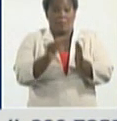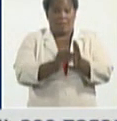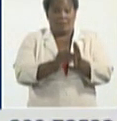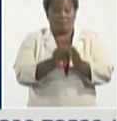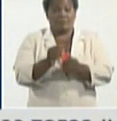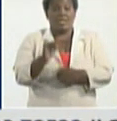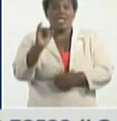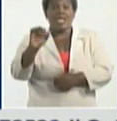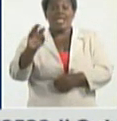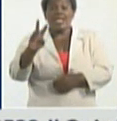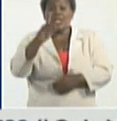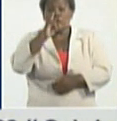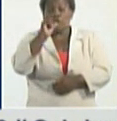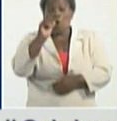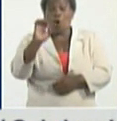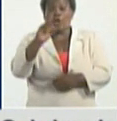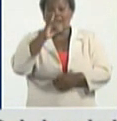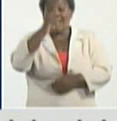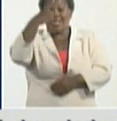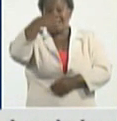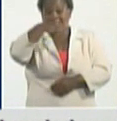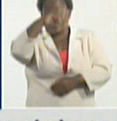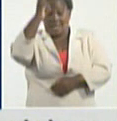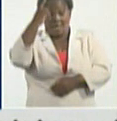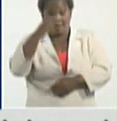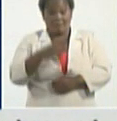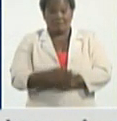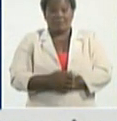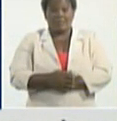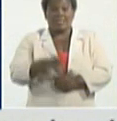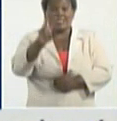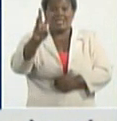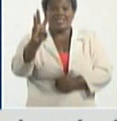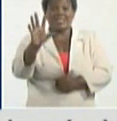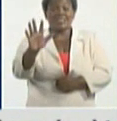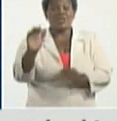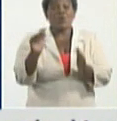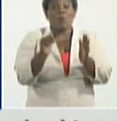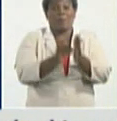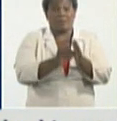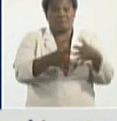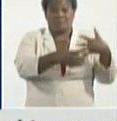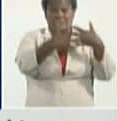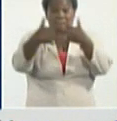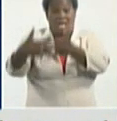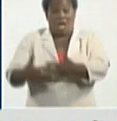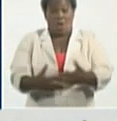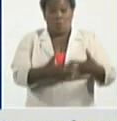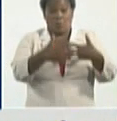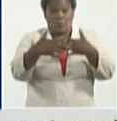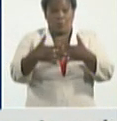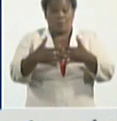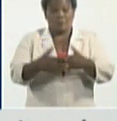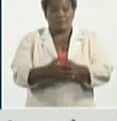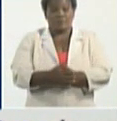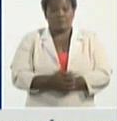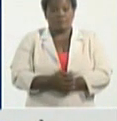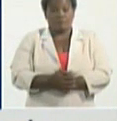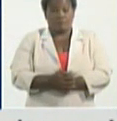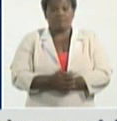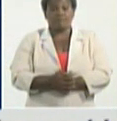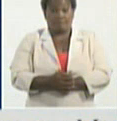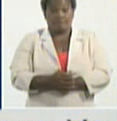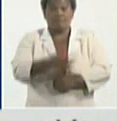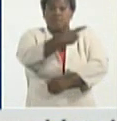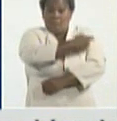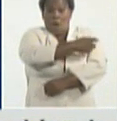que se ha ido incrementando con más de 35.000 Estados Unidos no obstante el número de personas que se han